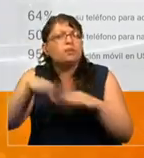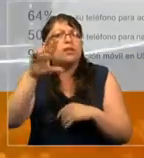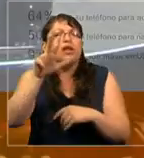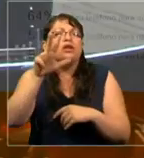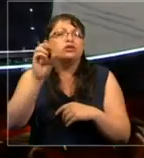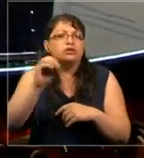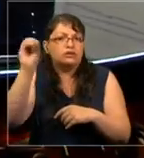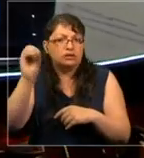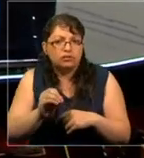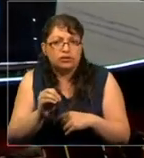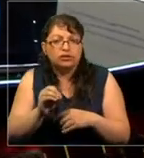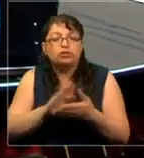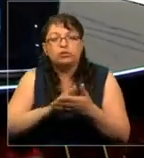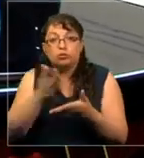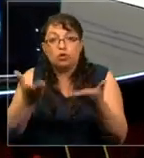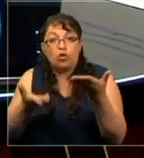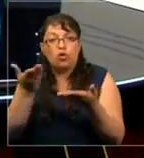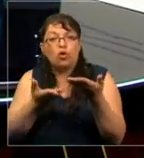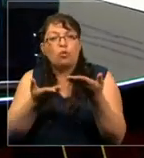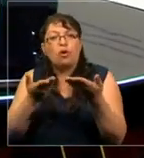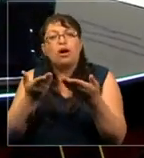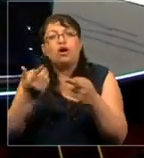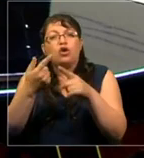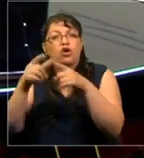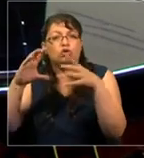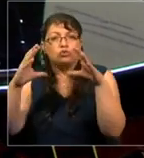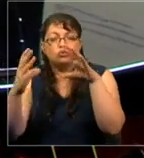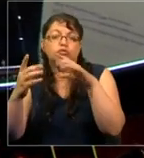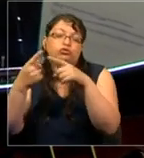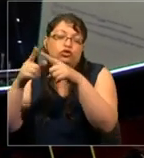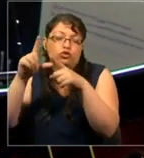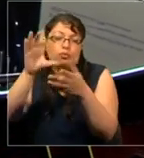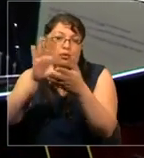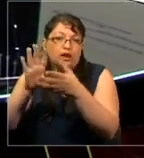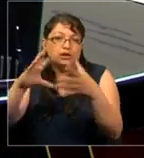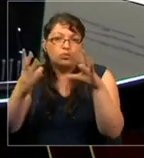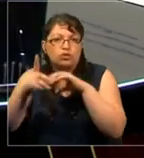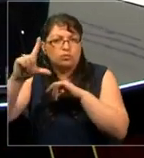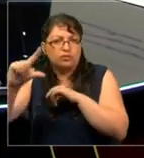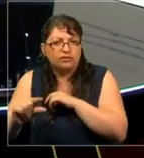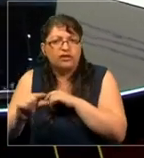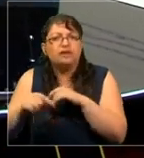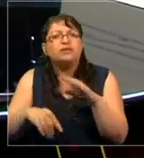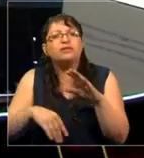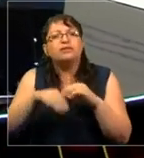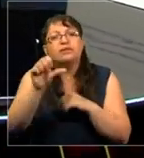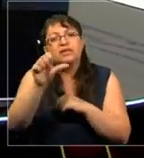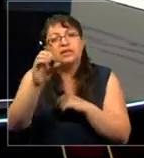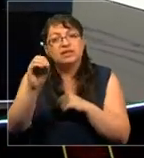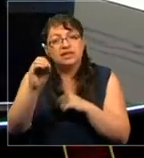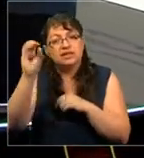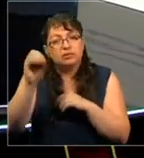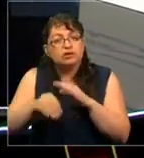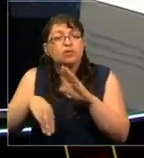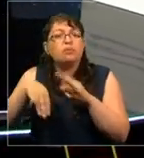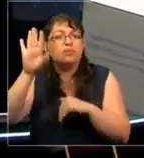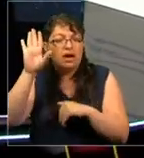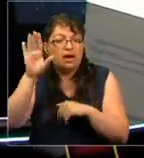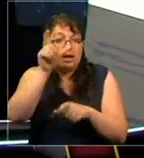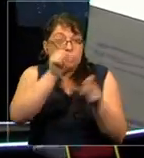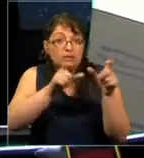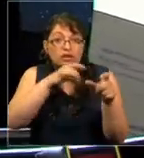comparado con niveles mucho más bajos en el resto del mundo. Y más del 60% de los chilenos usan